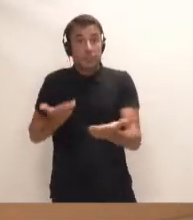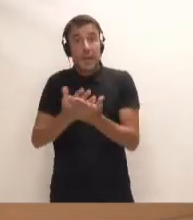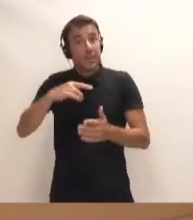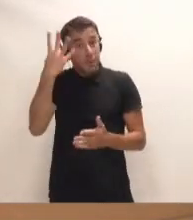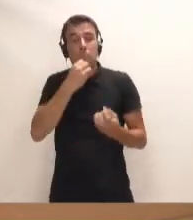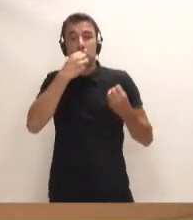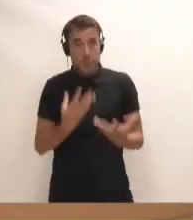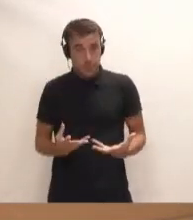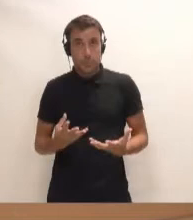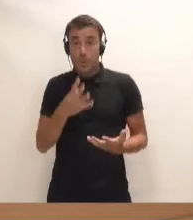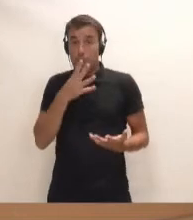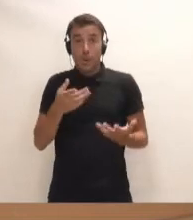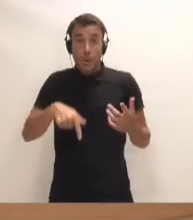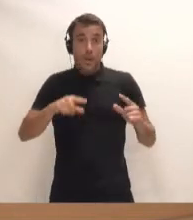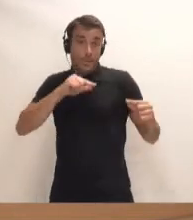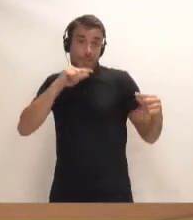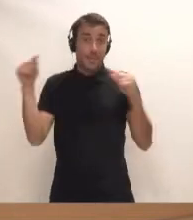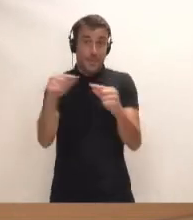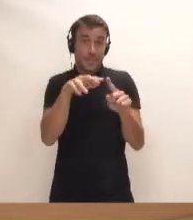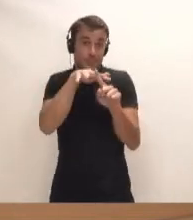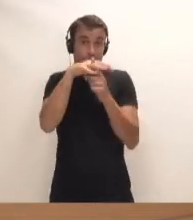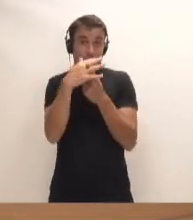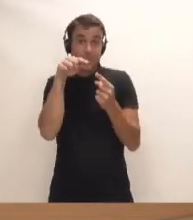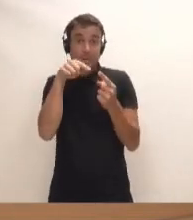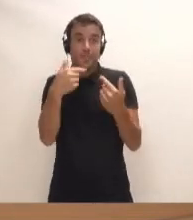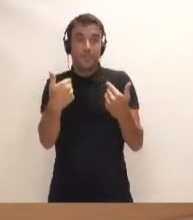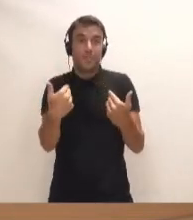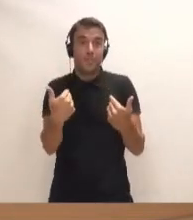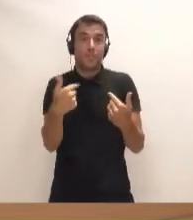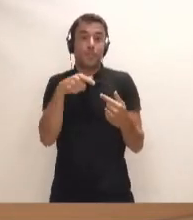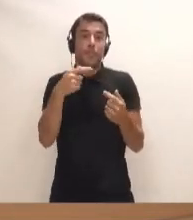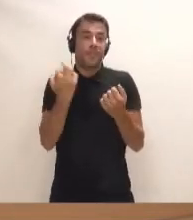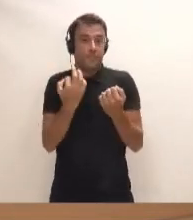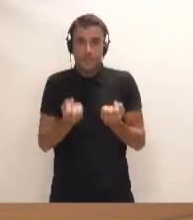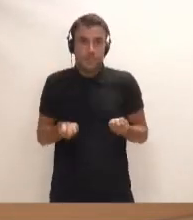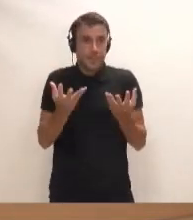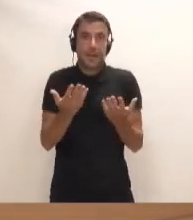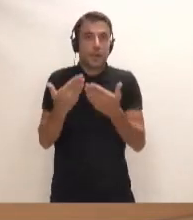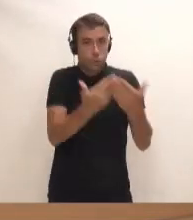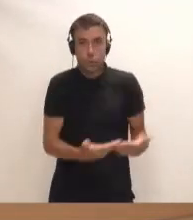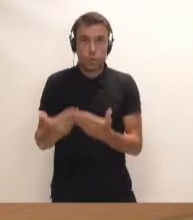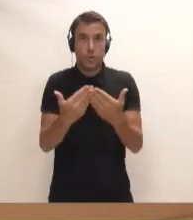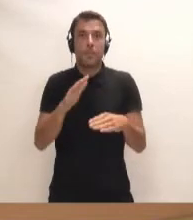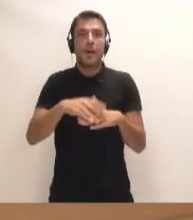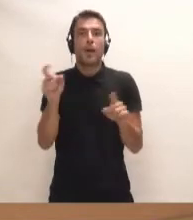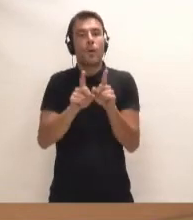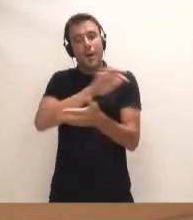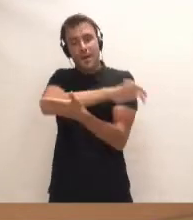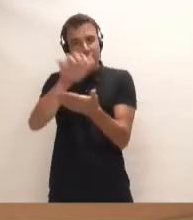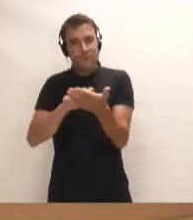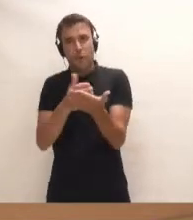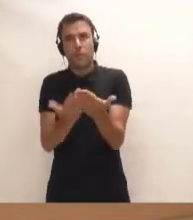iniciativa. llegado a este punto del debate el que se encargue ese estudio para poner un informe sobre la mesa que sea